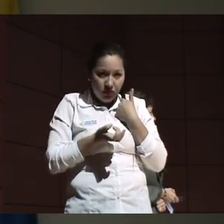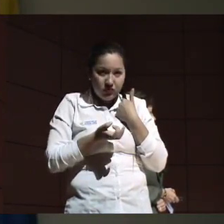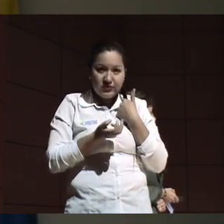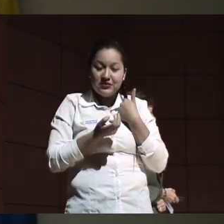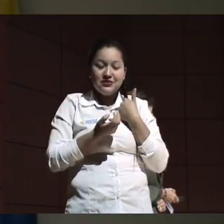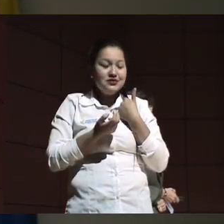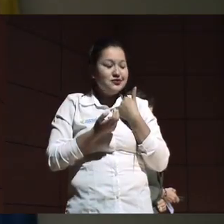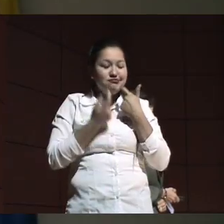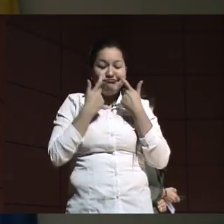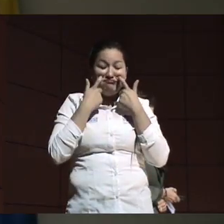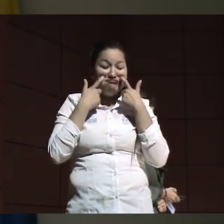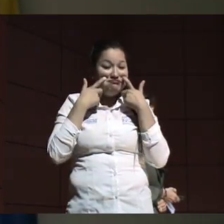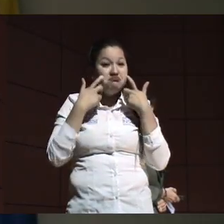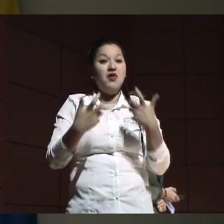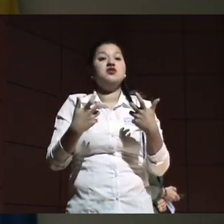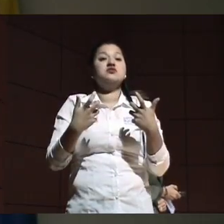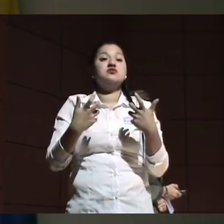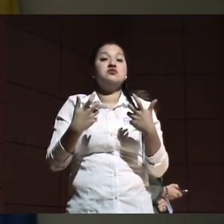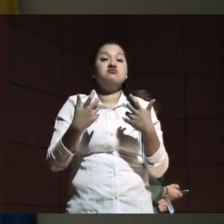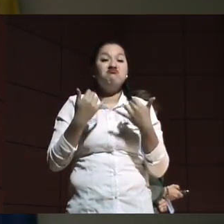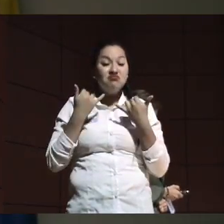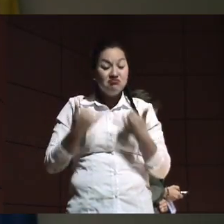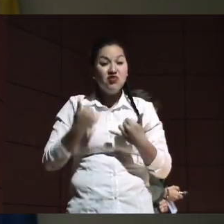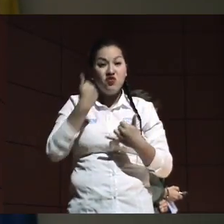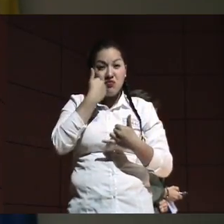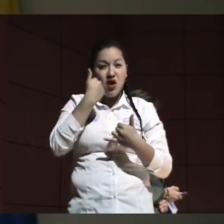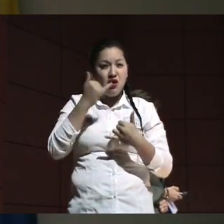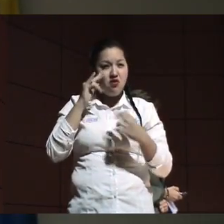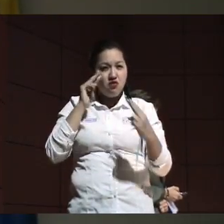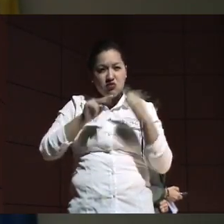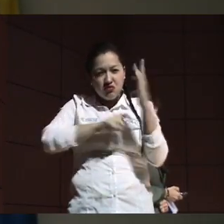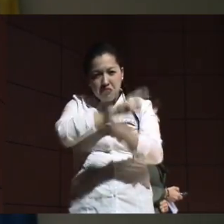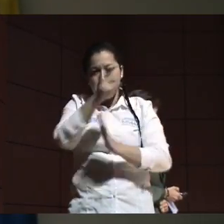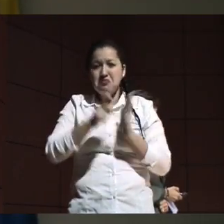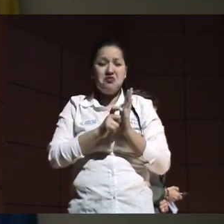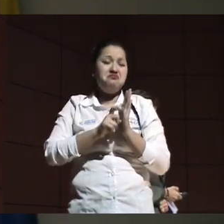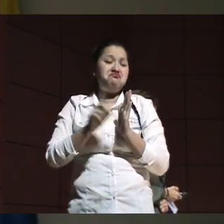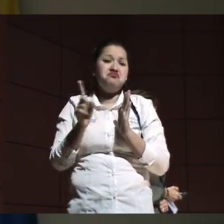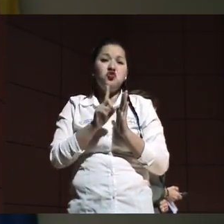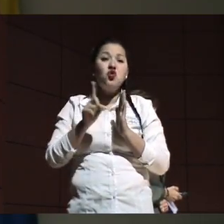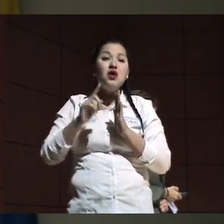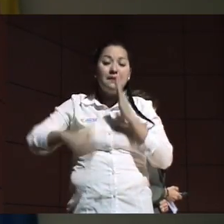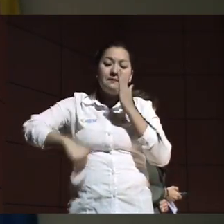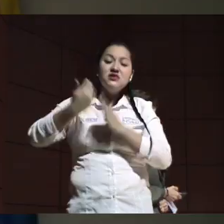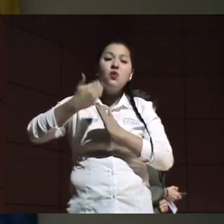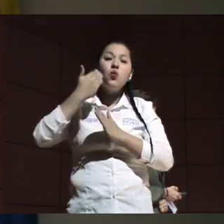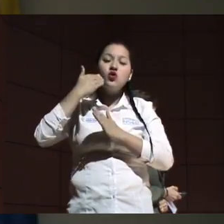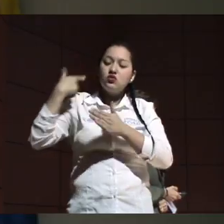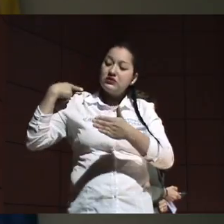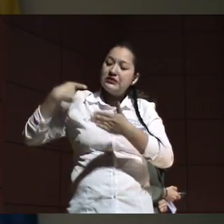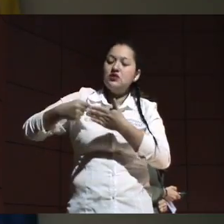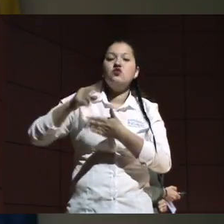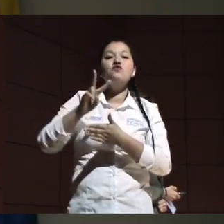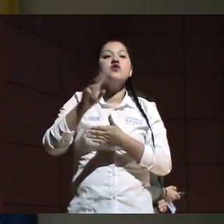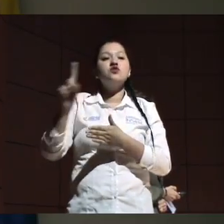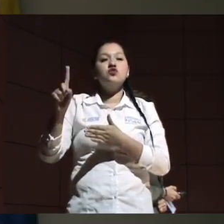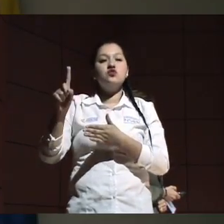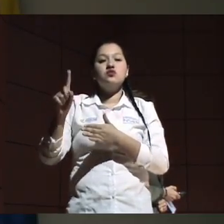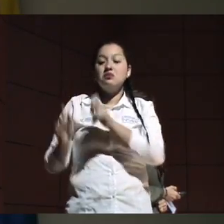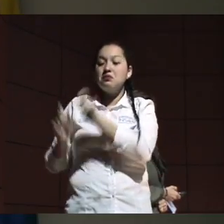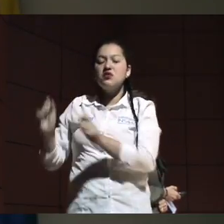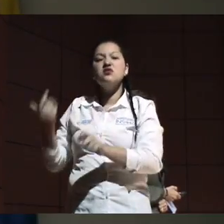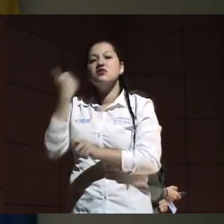cura todavía está a años luz. El anhelo que empieza a desarrollar el paciente en estos momentos,